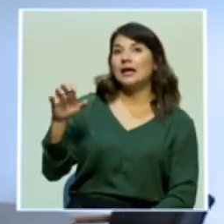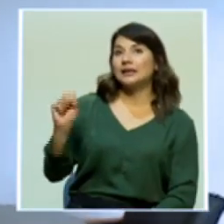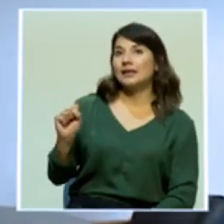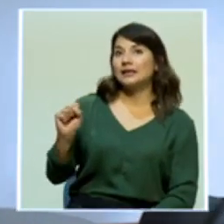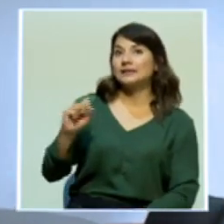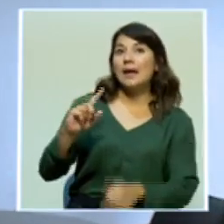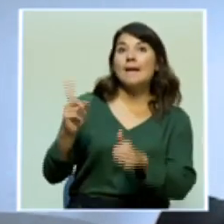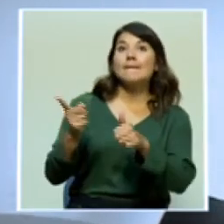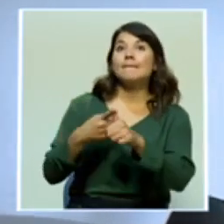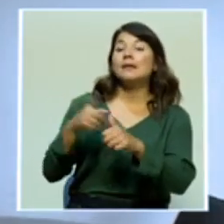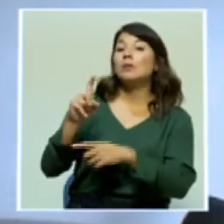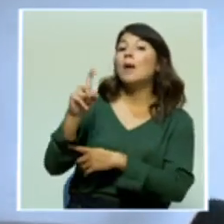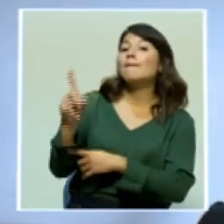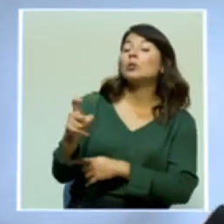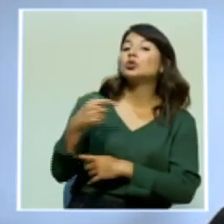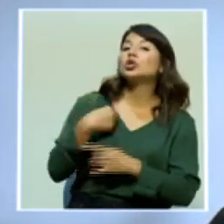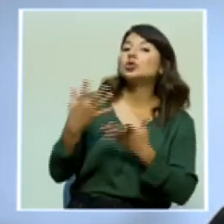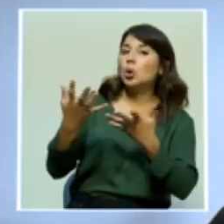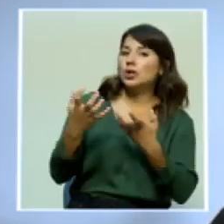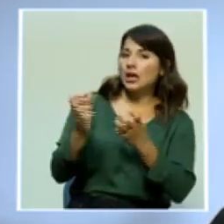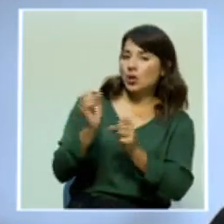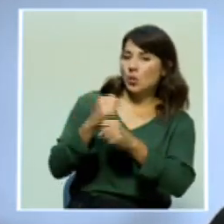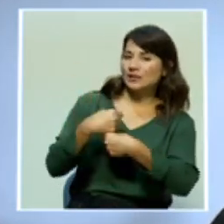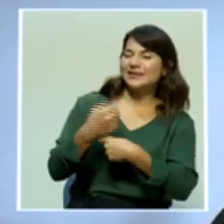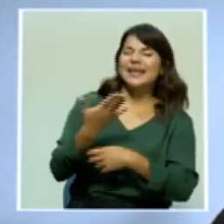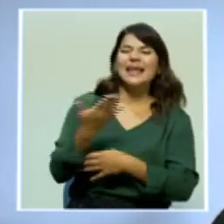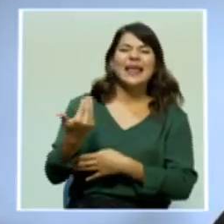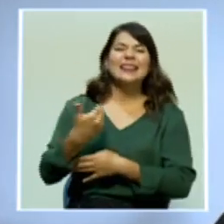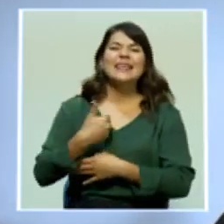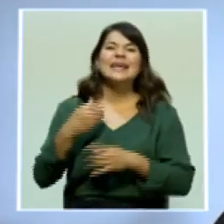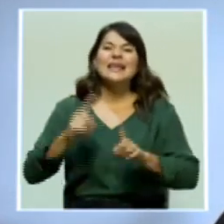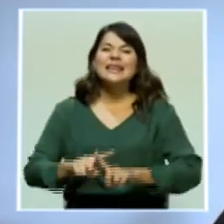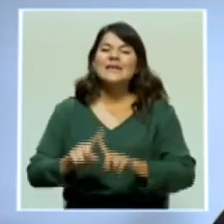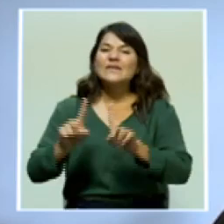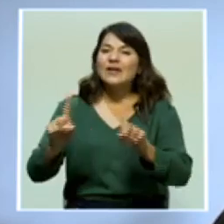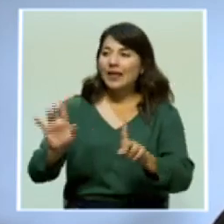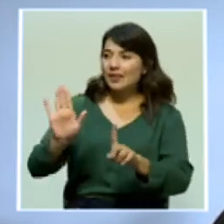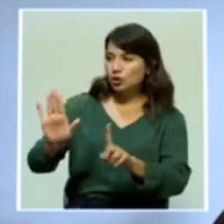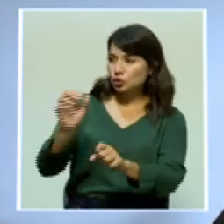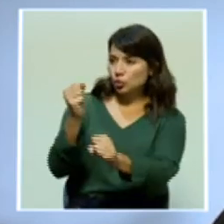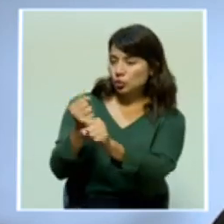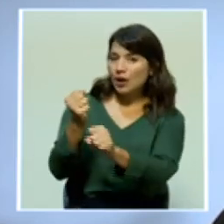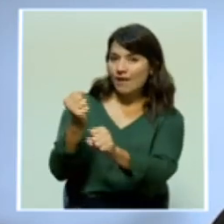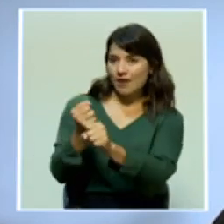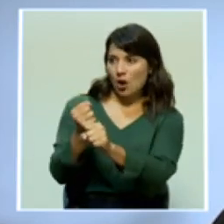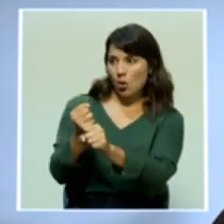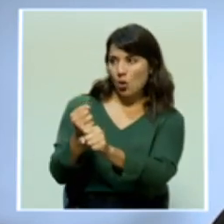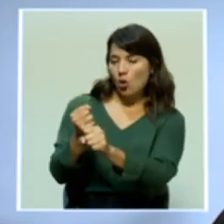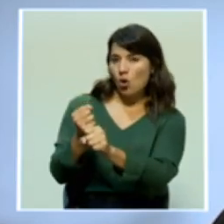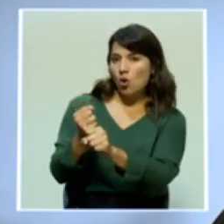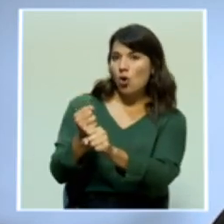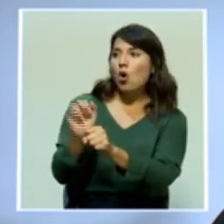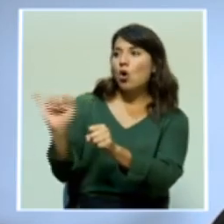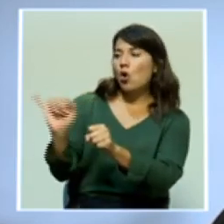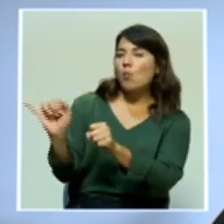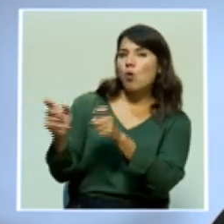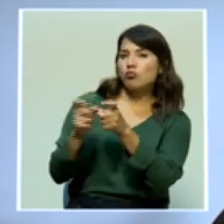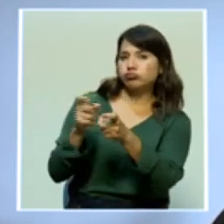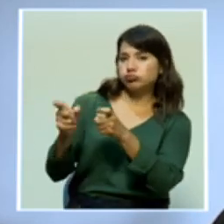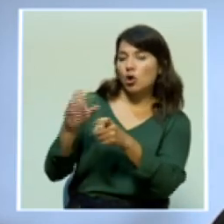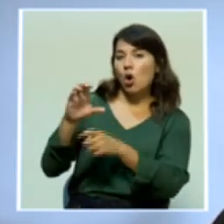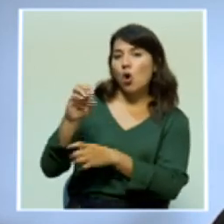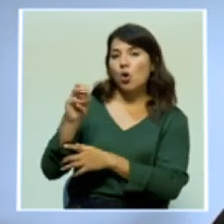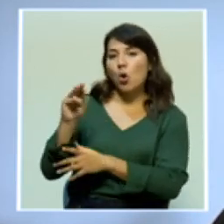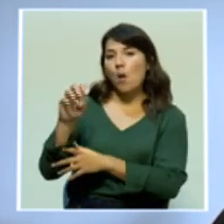consulta que queríamos hacerle es, ¿en qué se va a diferenciar su gestión al mando del COMEX de la tradicional que ha tenido